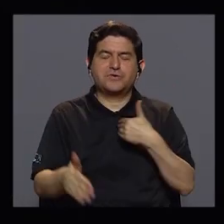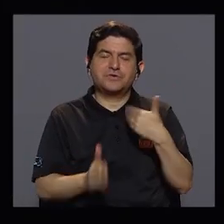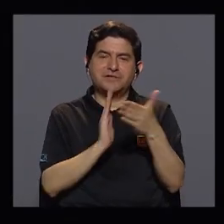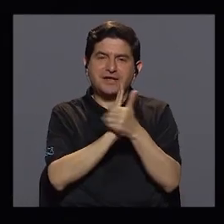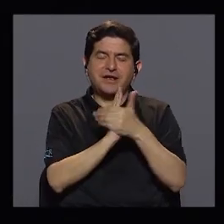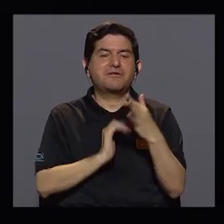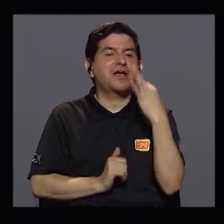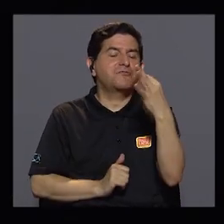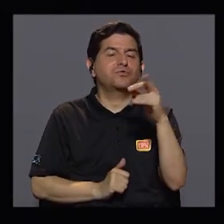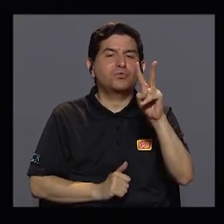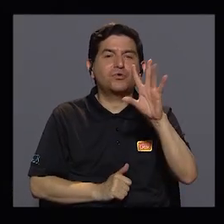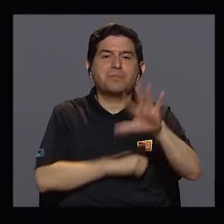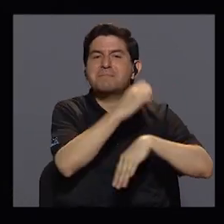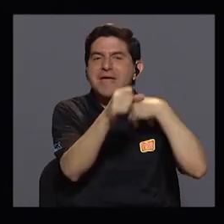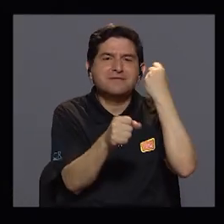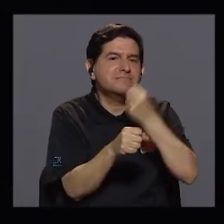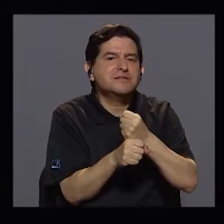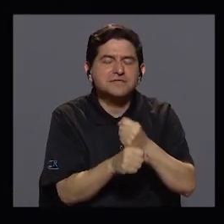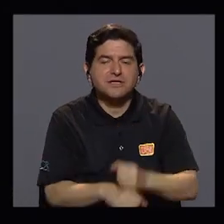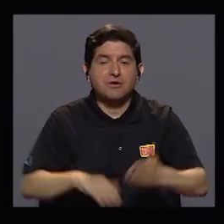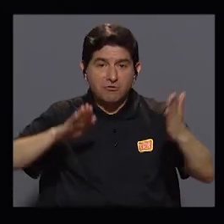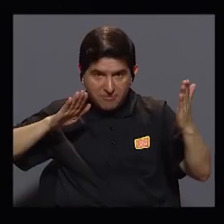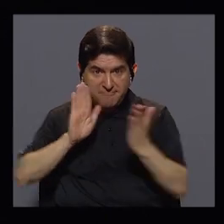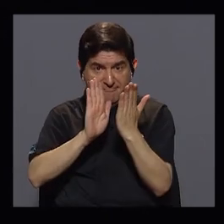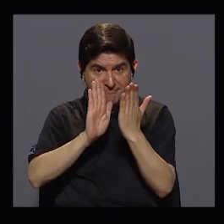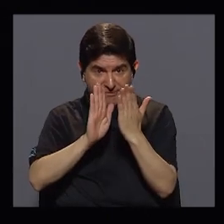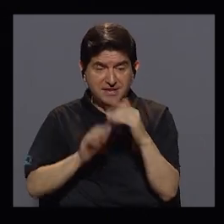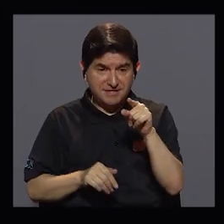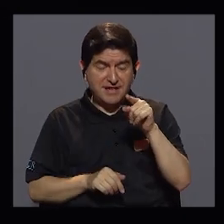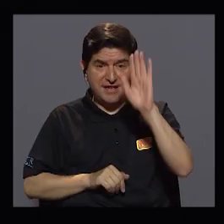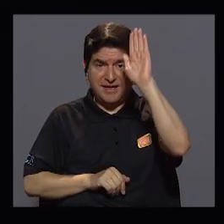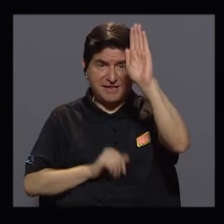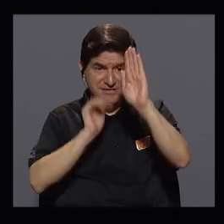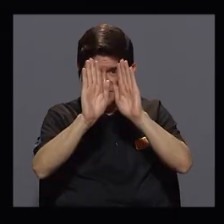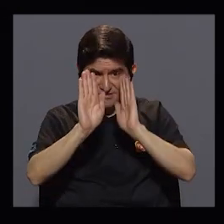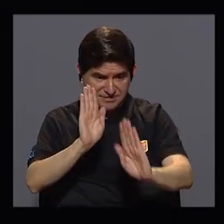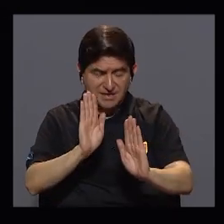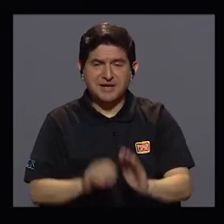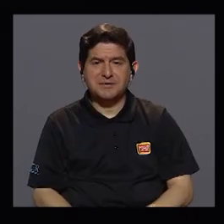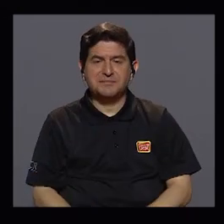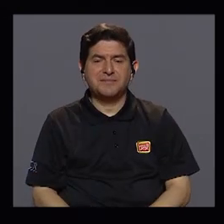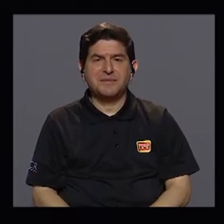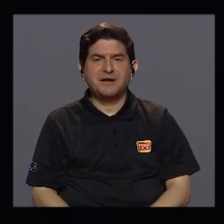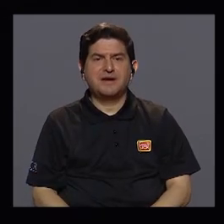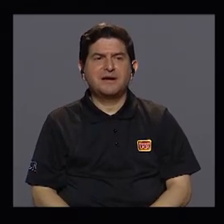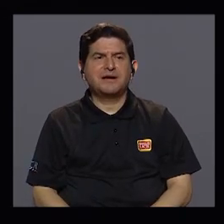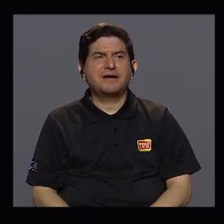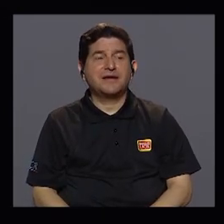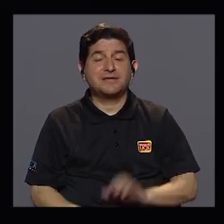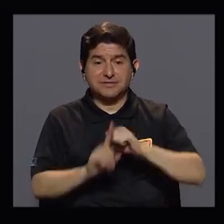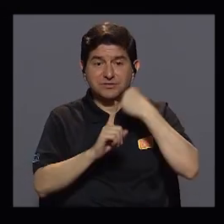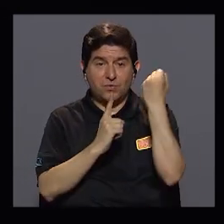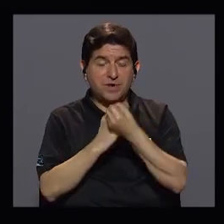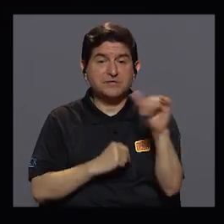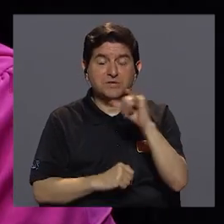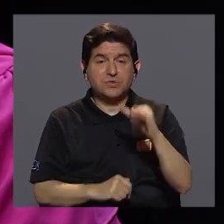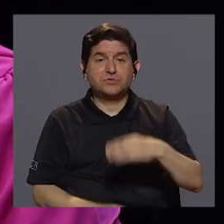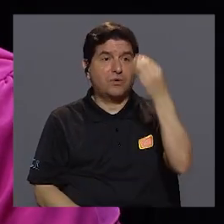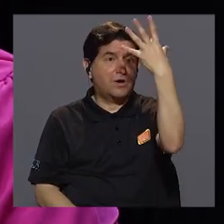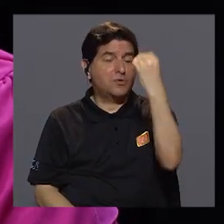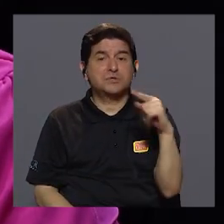en los próximos 25 años para enfrentar ese esquema que nos convoca a un semáforo en rojo.